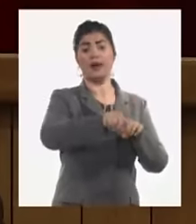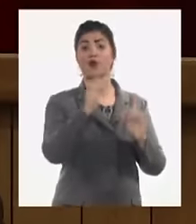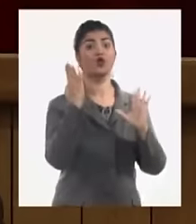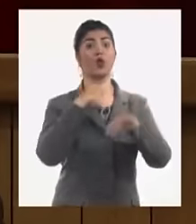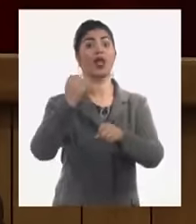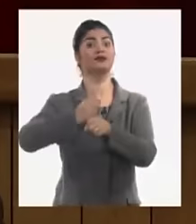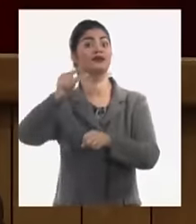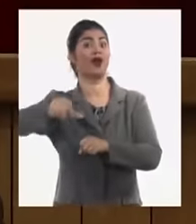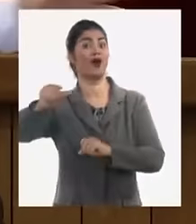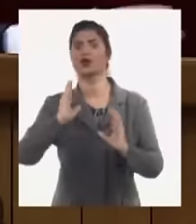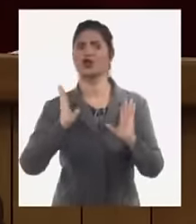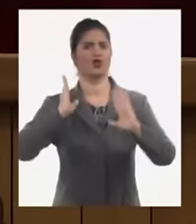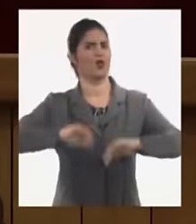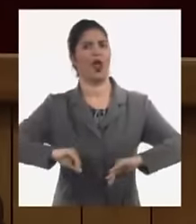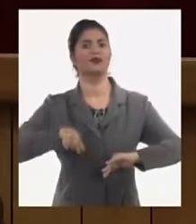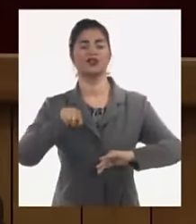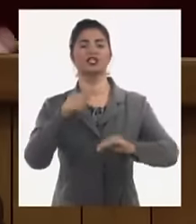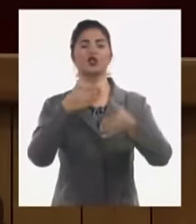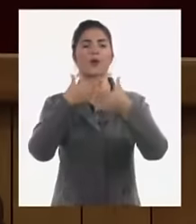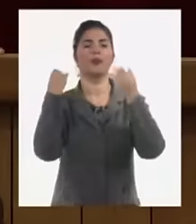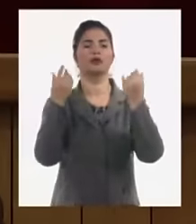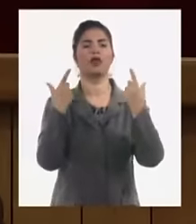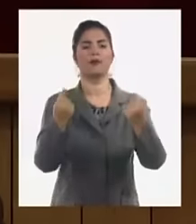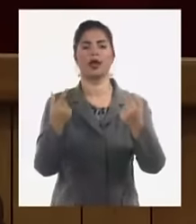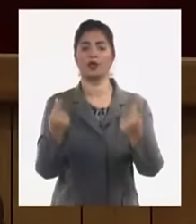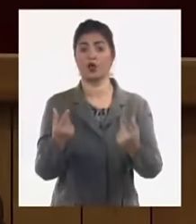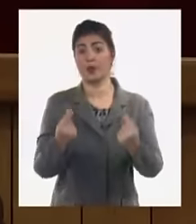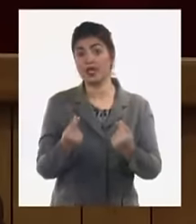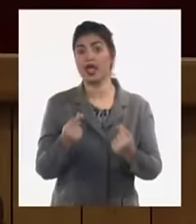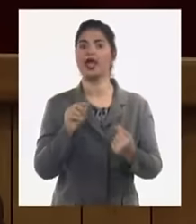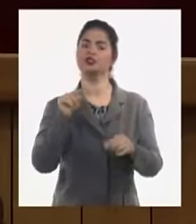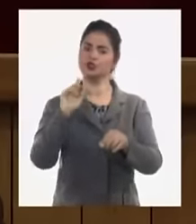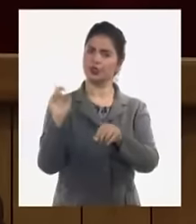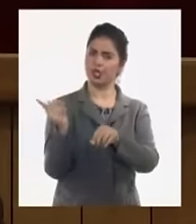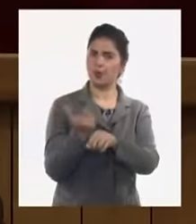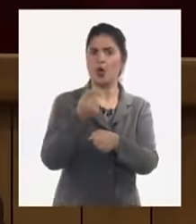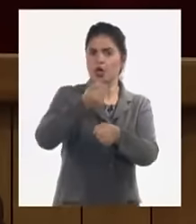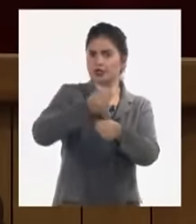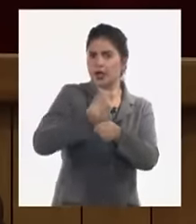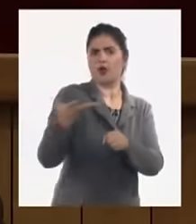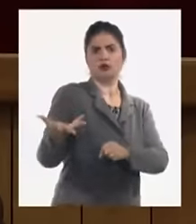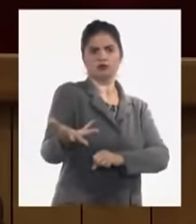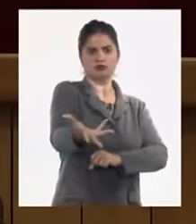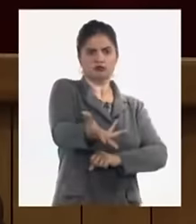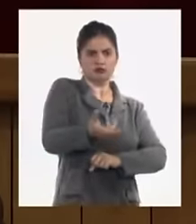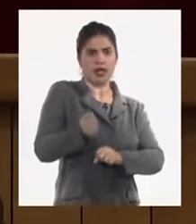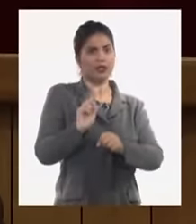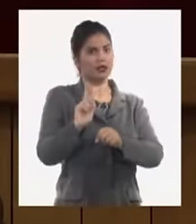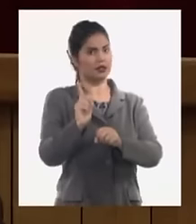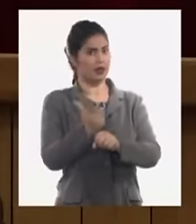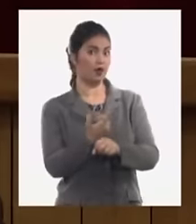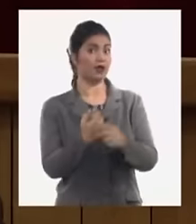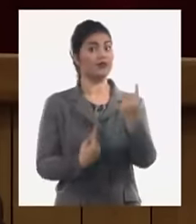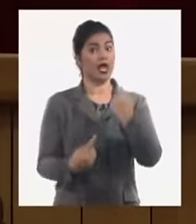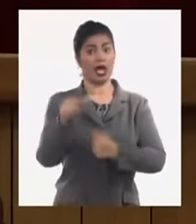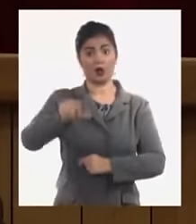en lugares donde personas que tienen varias inquietudes lo primero me dice yo quiero trabajar